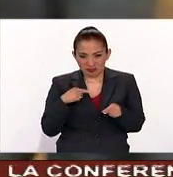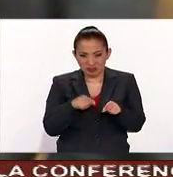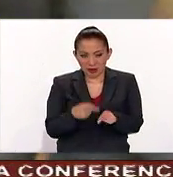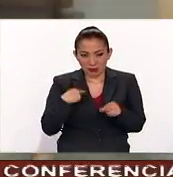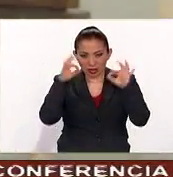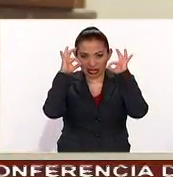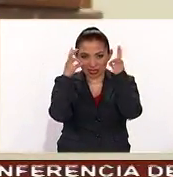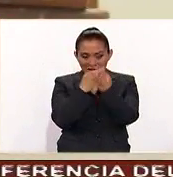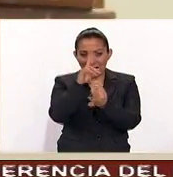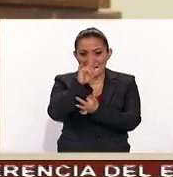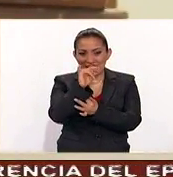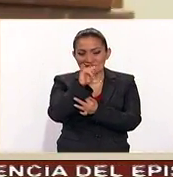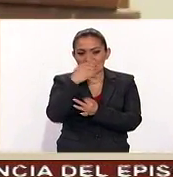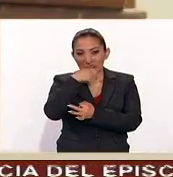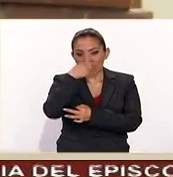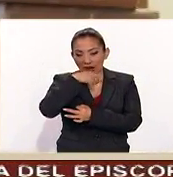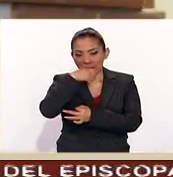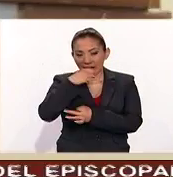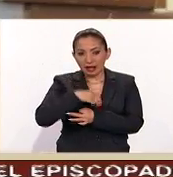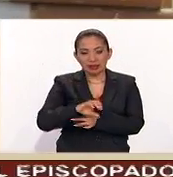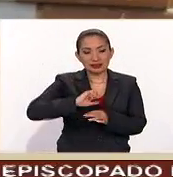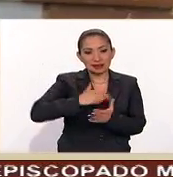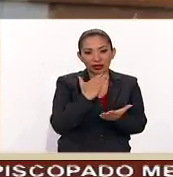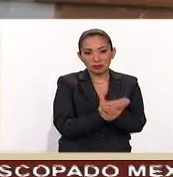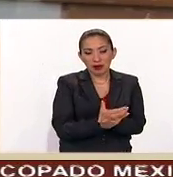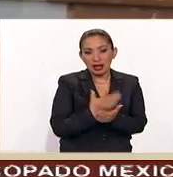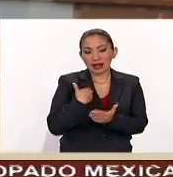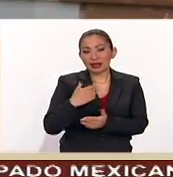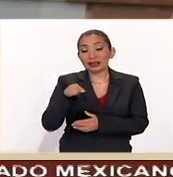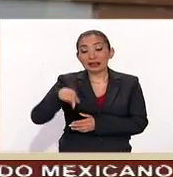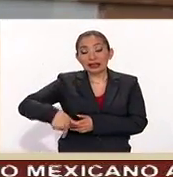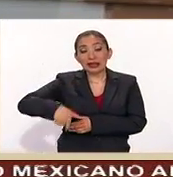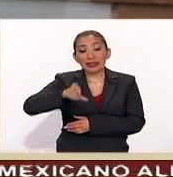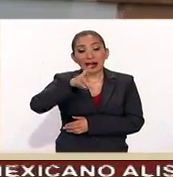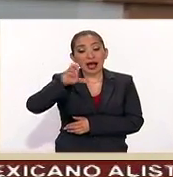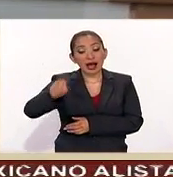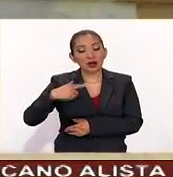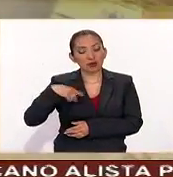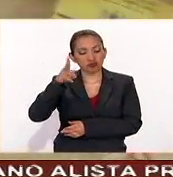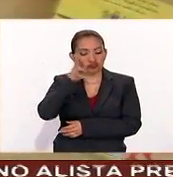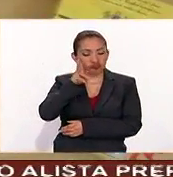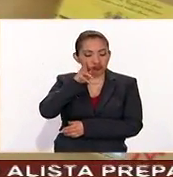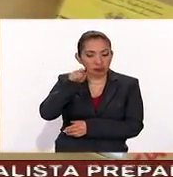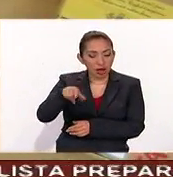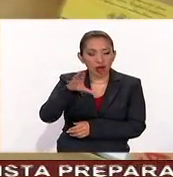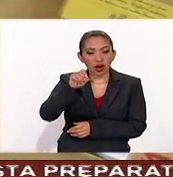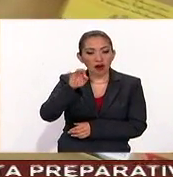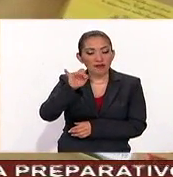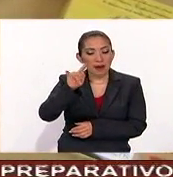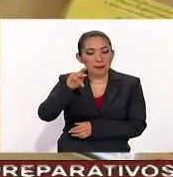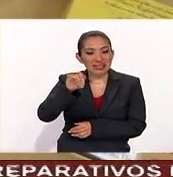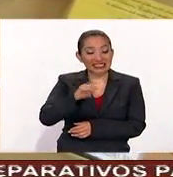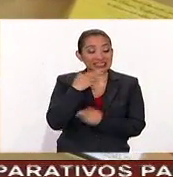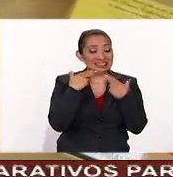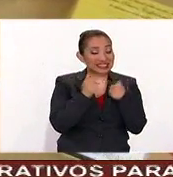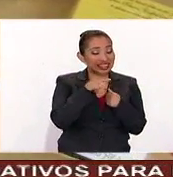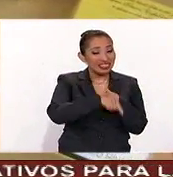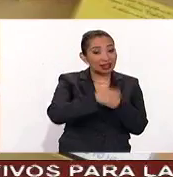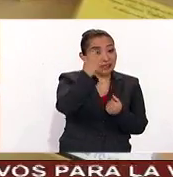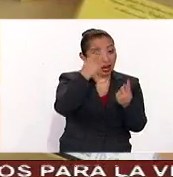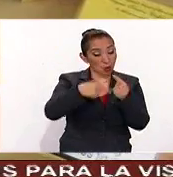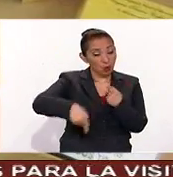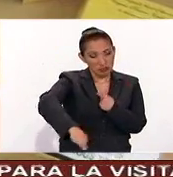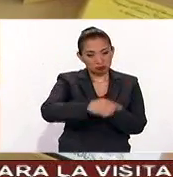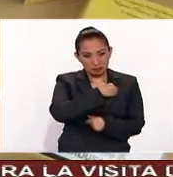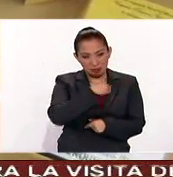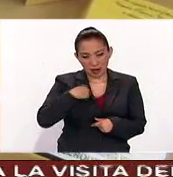las aduanas de Lázaro Cárdenas en Michoacán y Chetumal, Quintana Roo, los verificadores de Cofepris y el SAT, así como personal